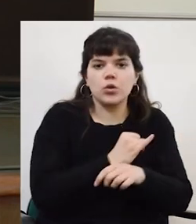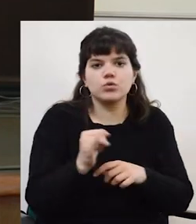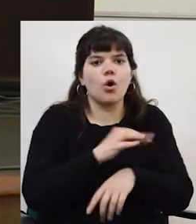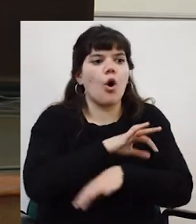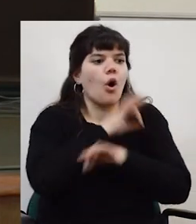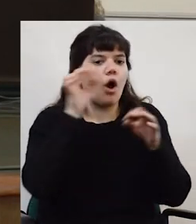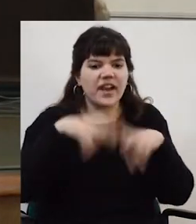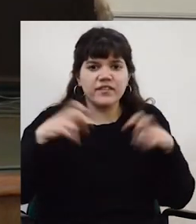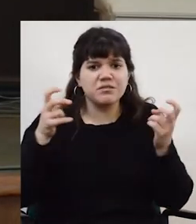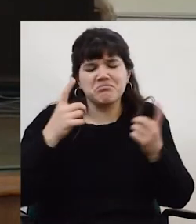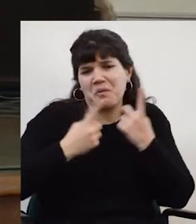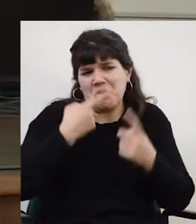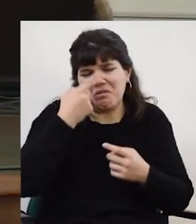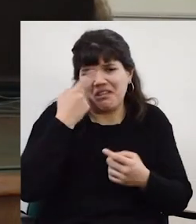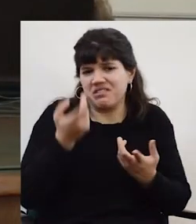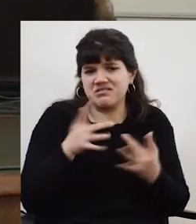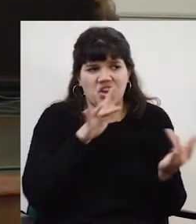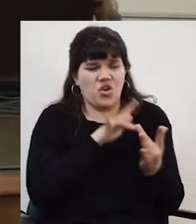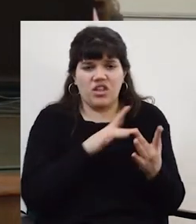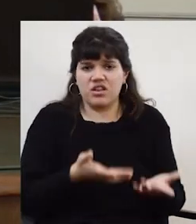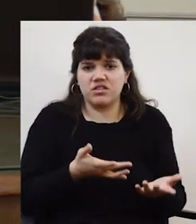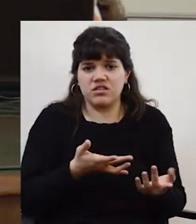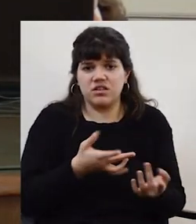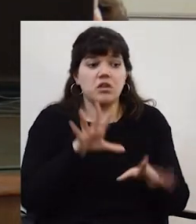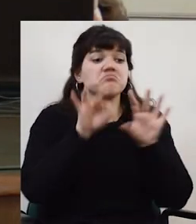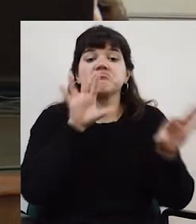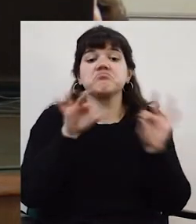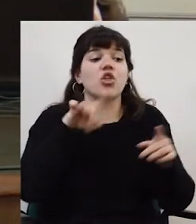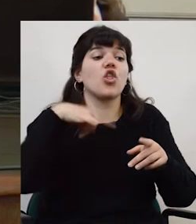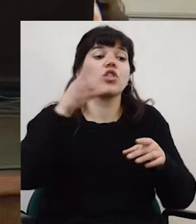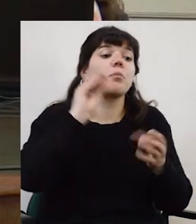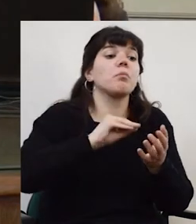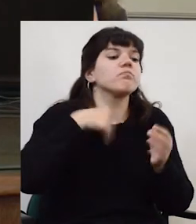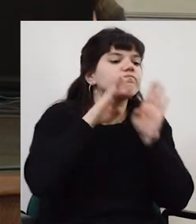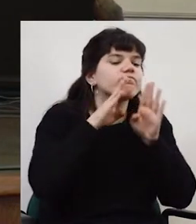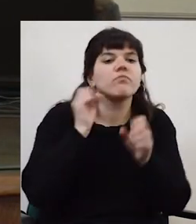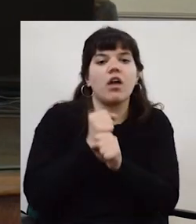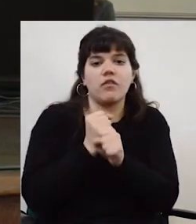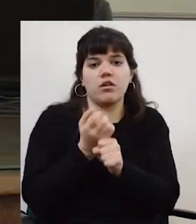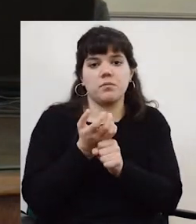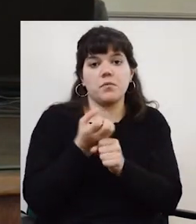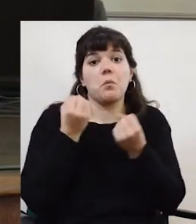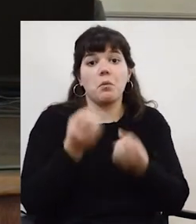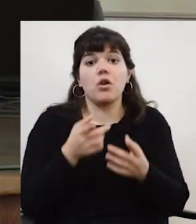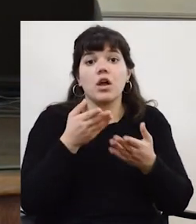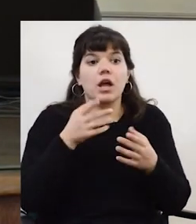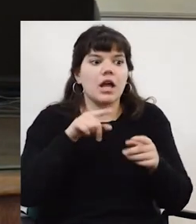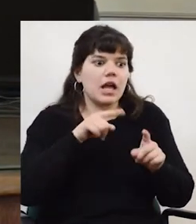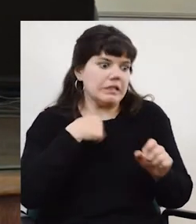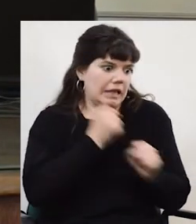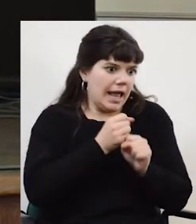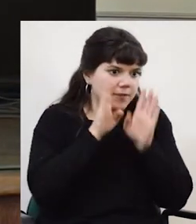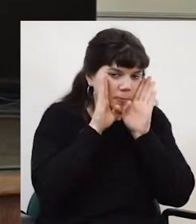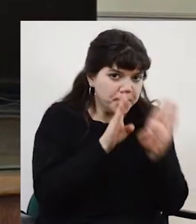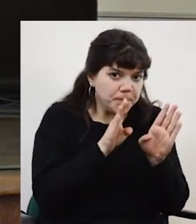centros de investigación que no les importa, que seleccionan dónde ponen la energía ¿por qué? Porque la energía que